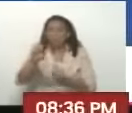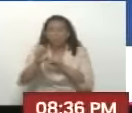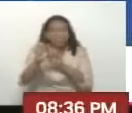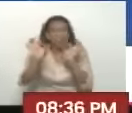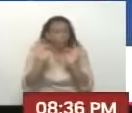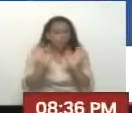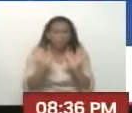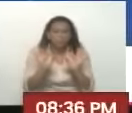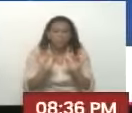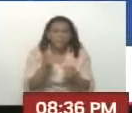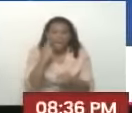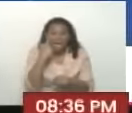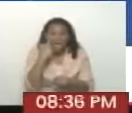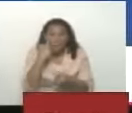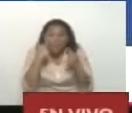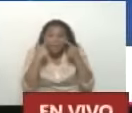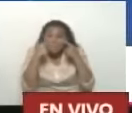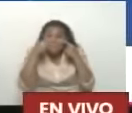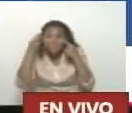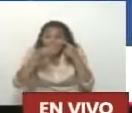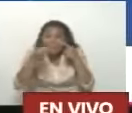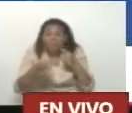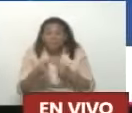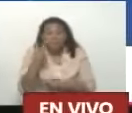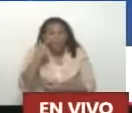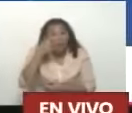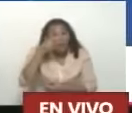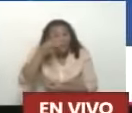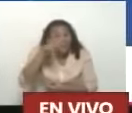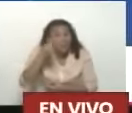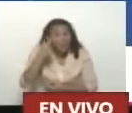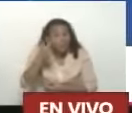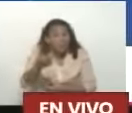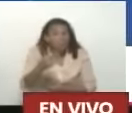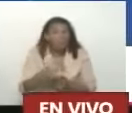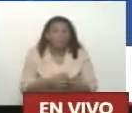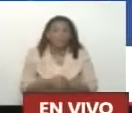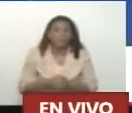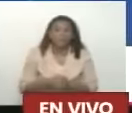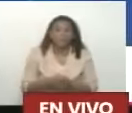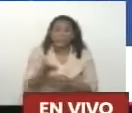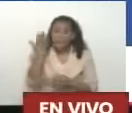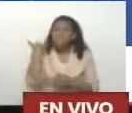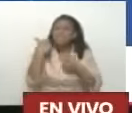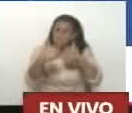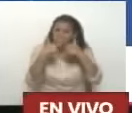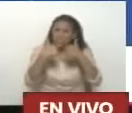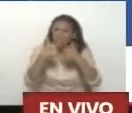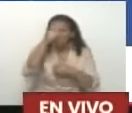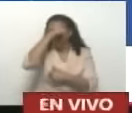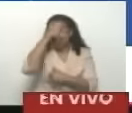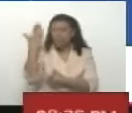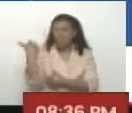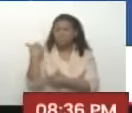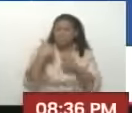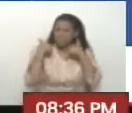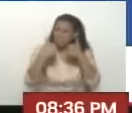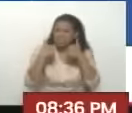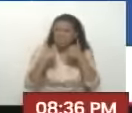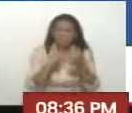Eso es al ojo por ciento Al ojo por ciento La de ayer Chévere ¿Verdad?